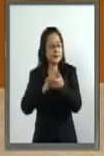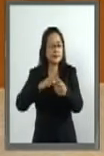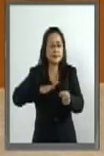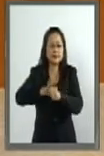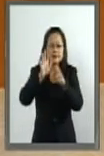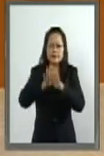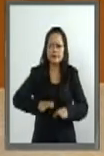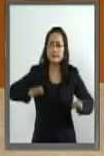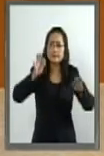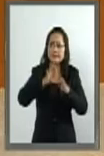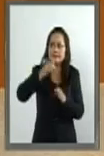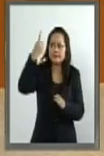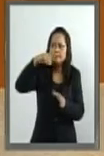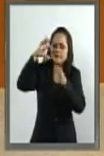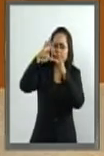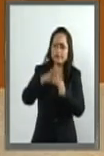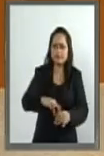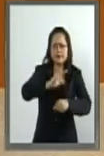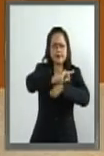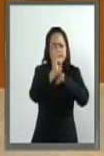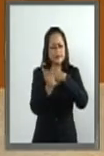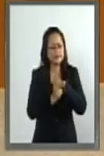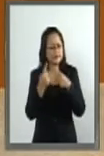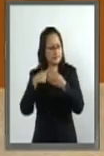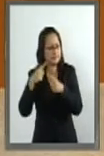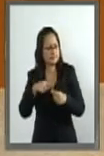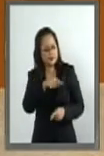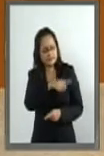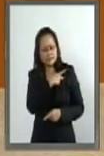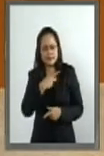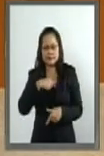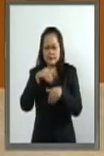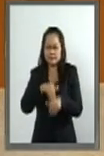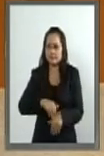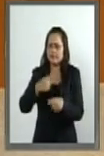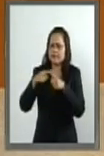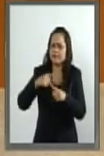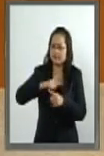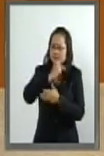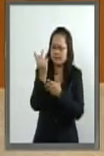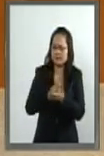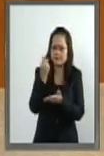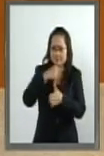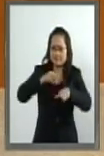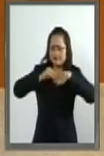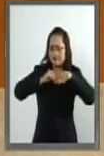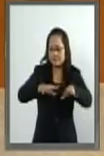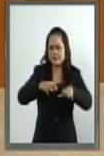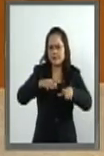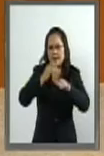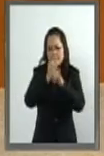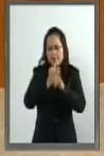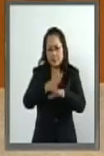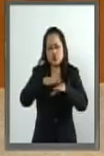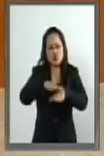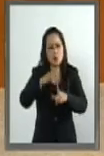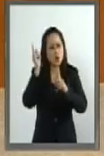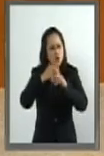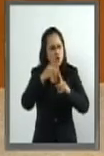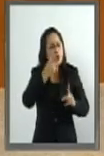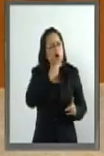que deben adoptar los países, tales como programas de promoción del uso de condones